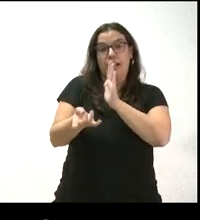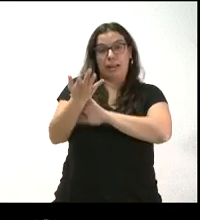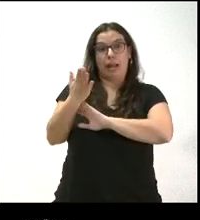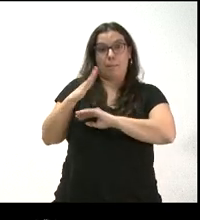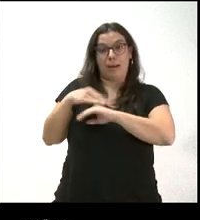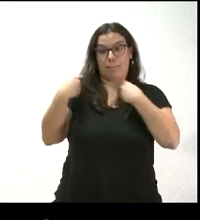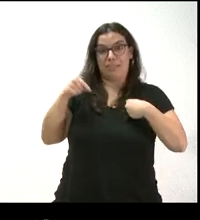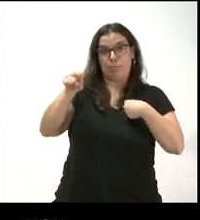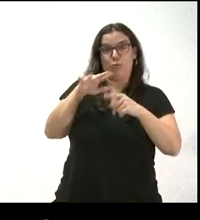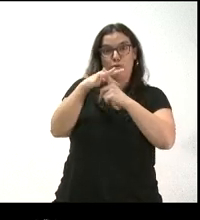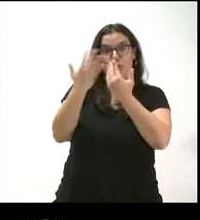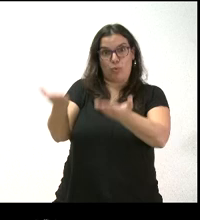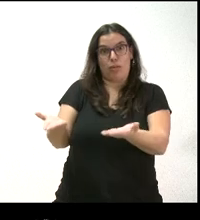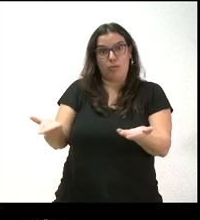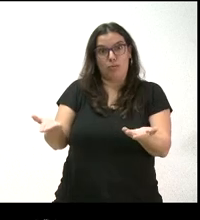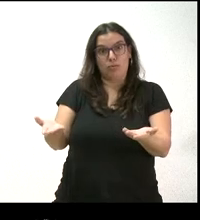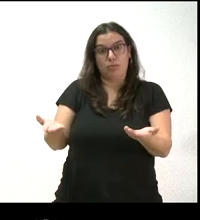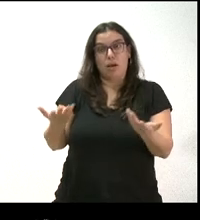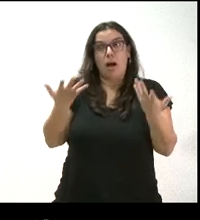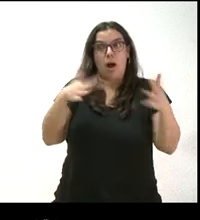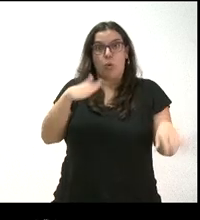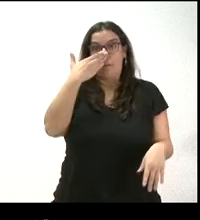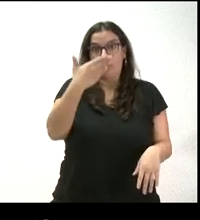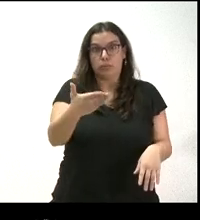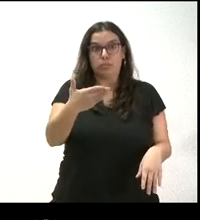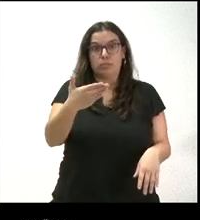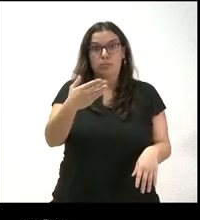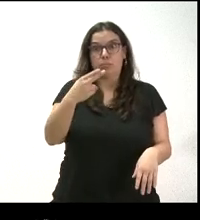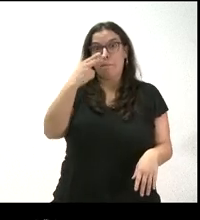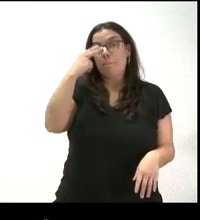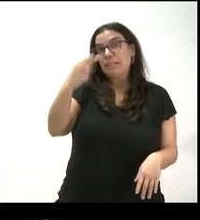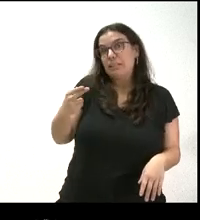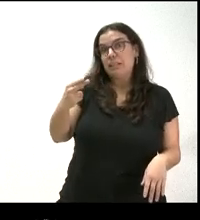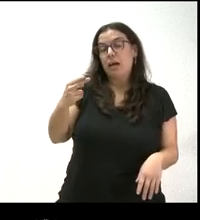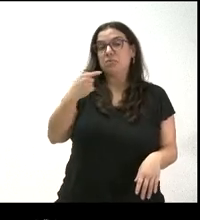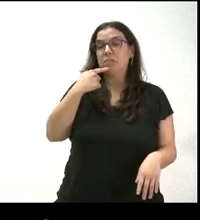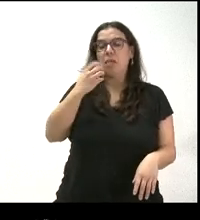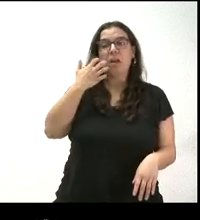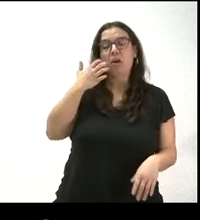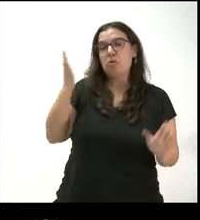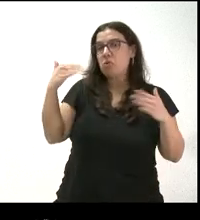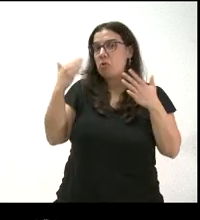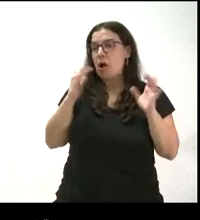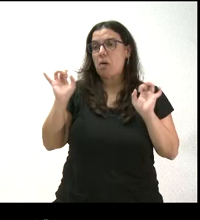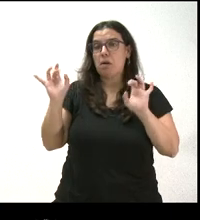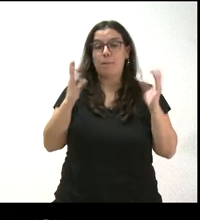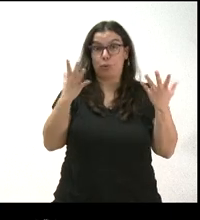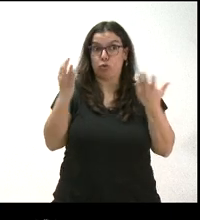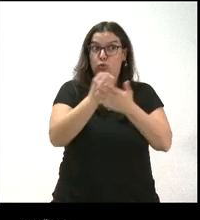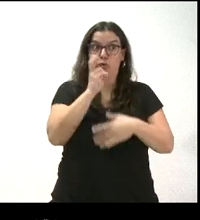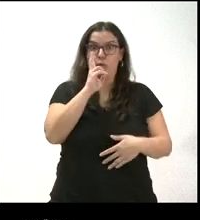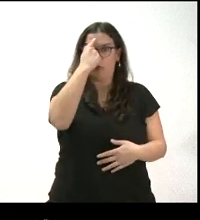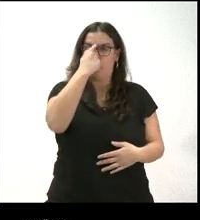hechos? Aunque la verdad es que la visita no detecta ninguna anomalía. Bueno, todos hemos visto las